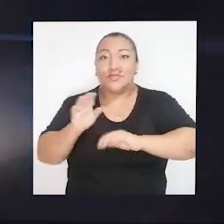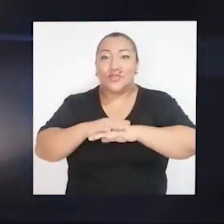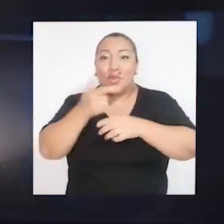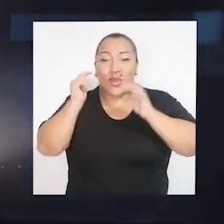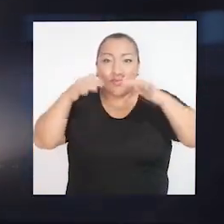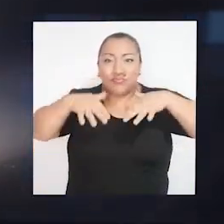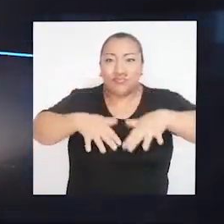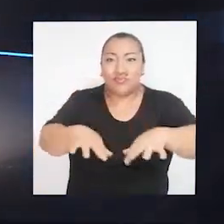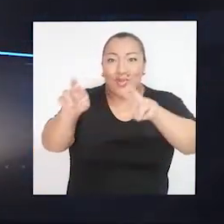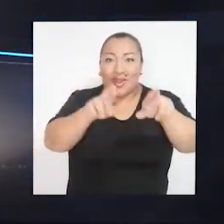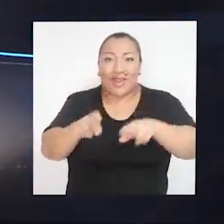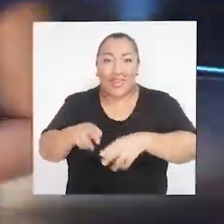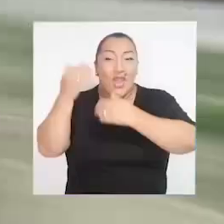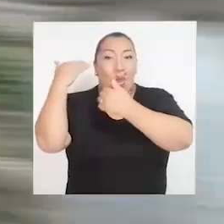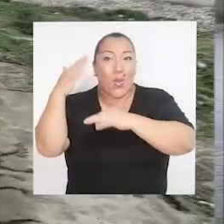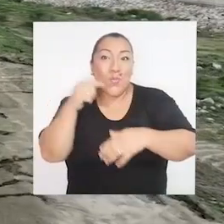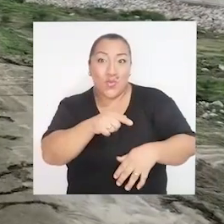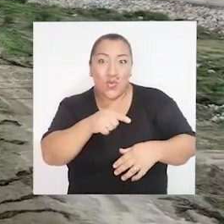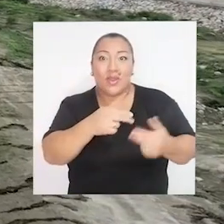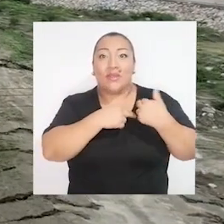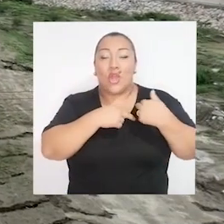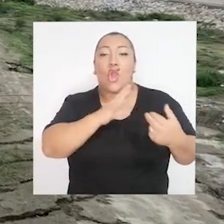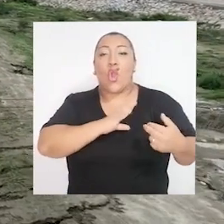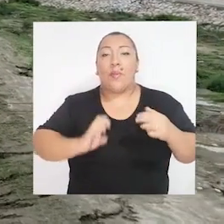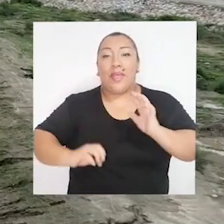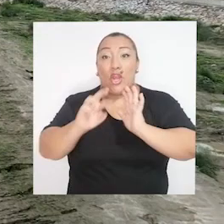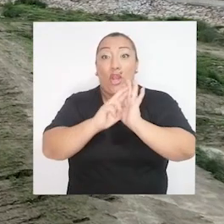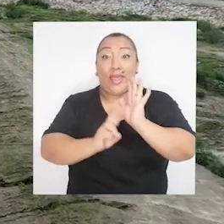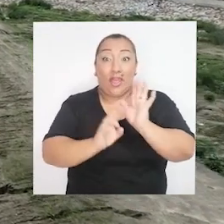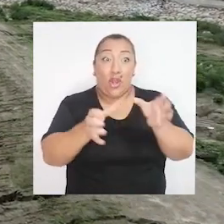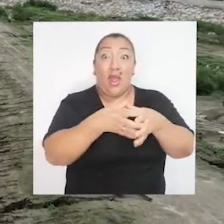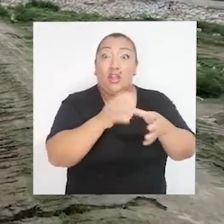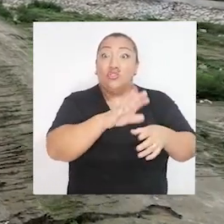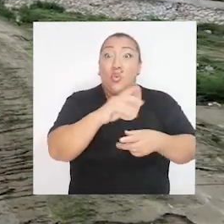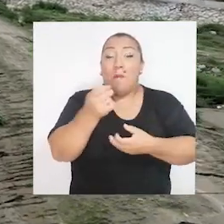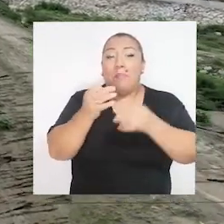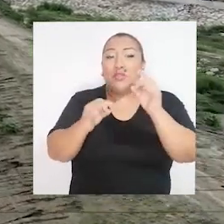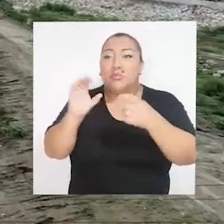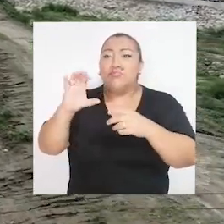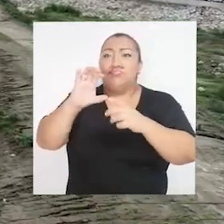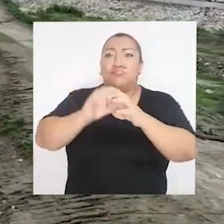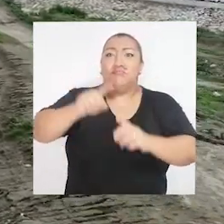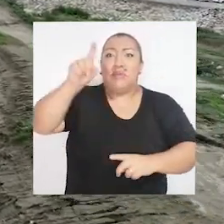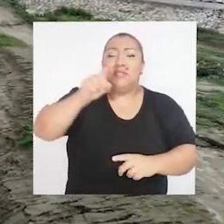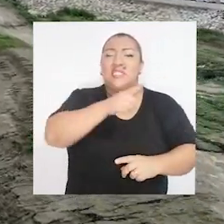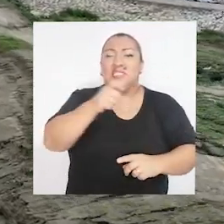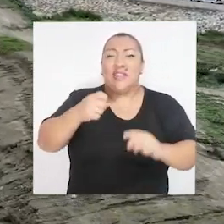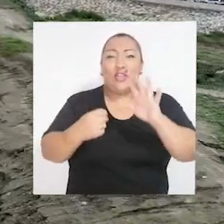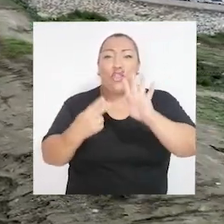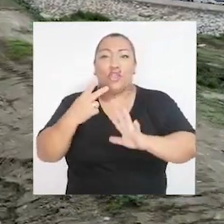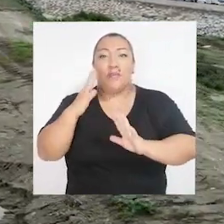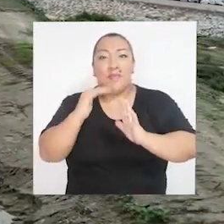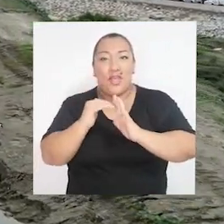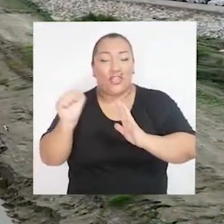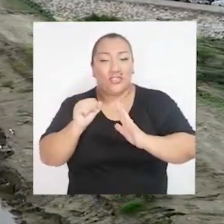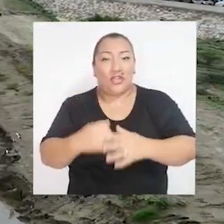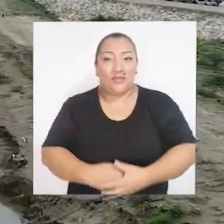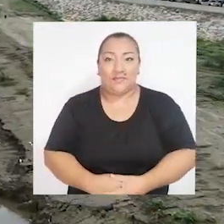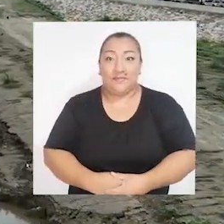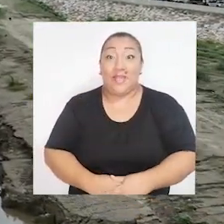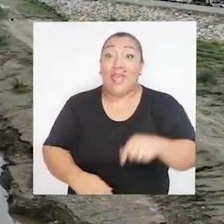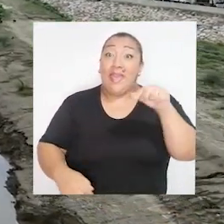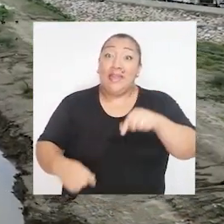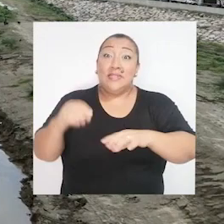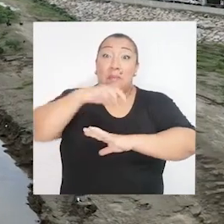protección contra inundaciones en el río Piura, que está a cargo del gobierno regional, cuyo presupuesto ya supera los 112 millones de